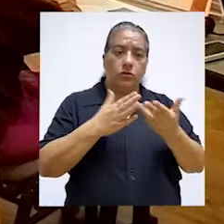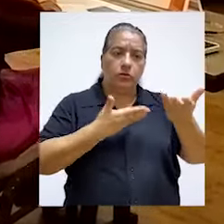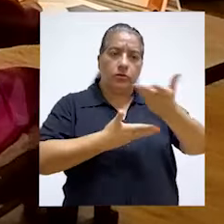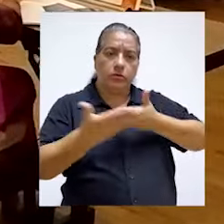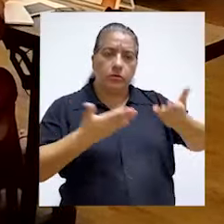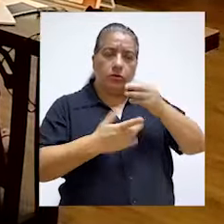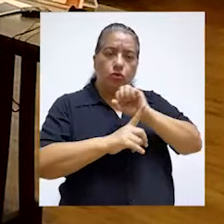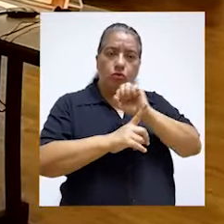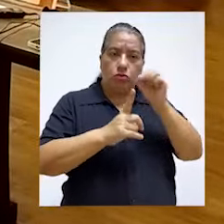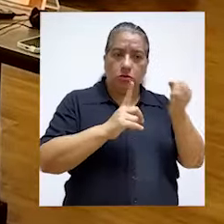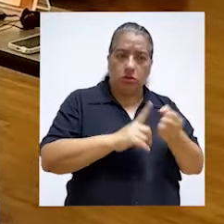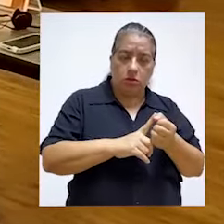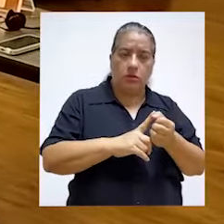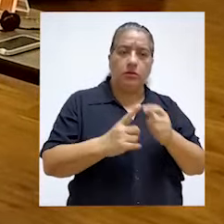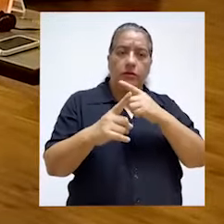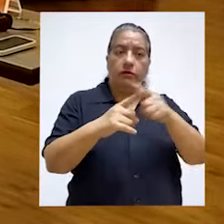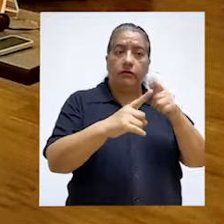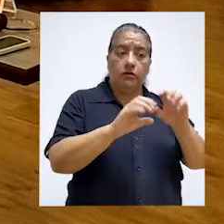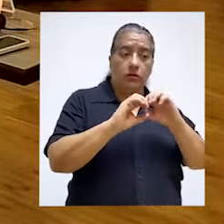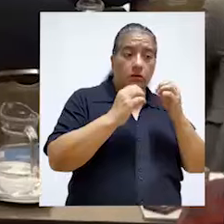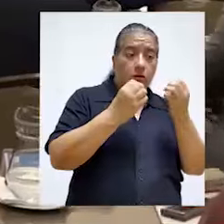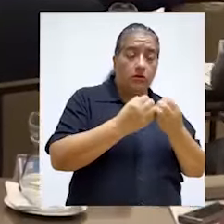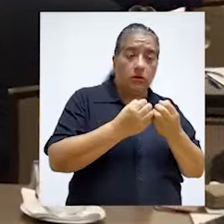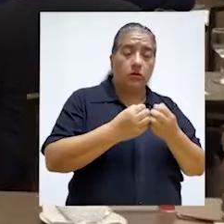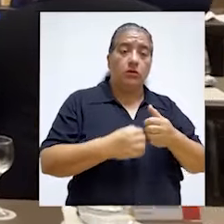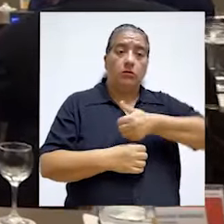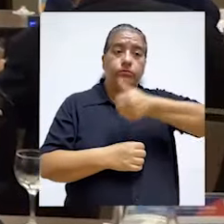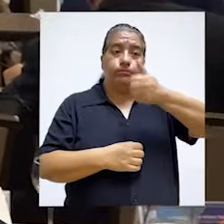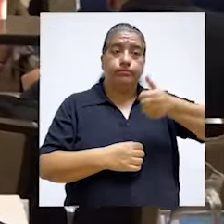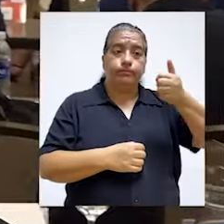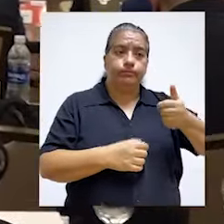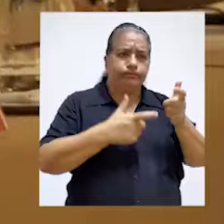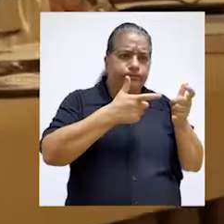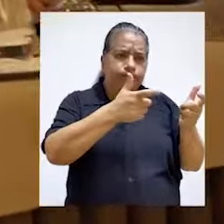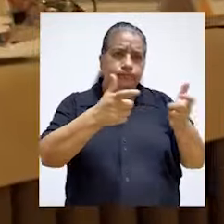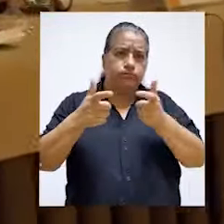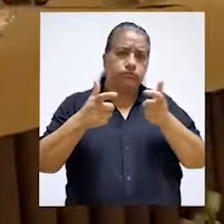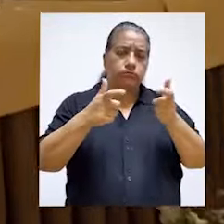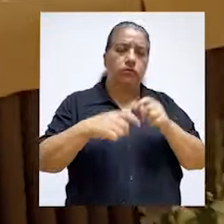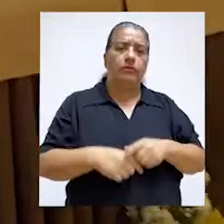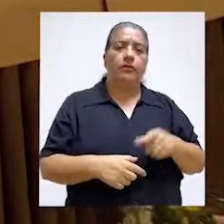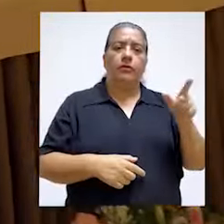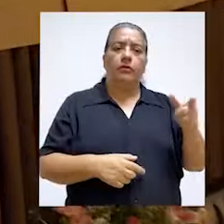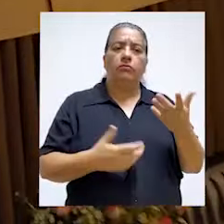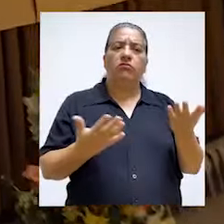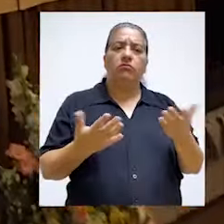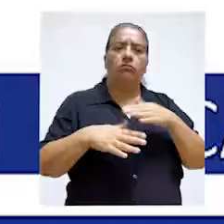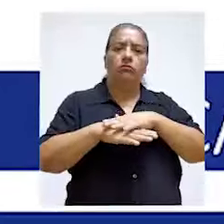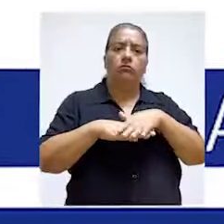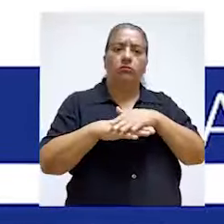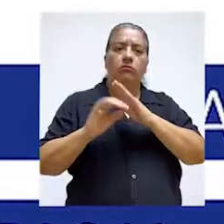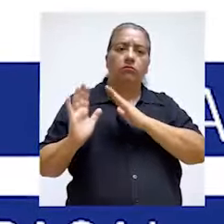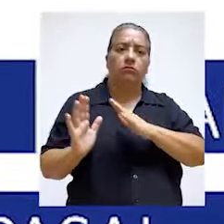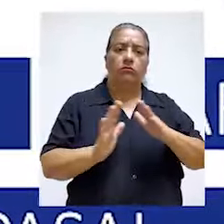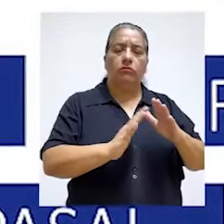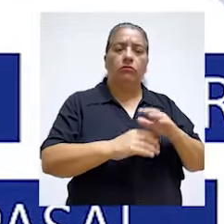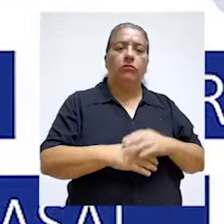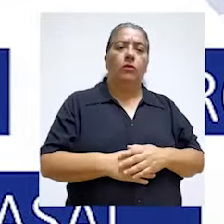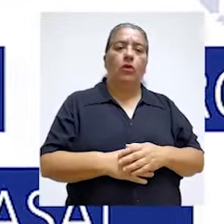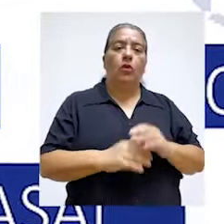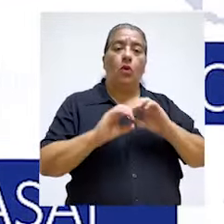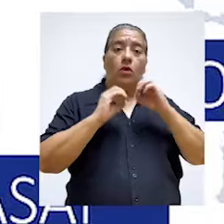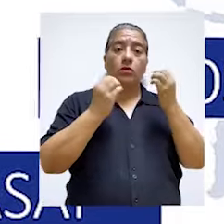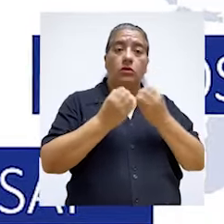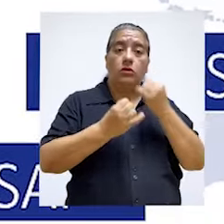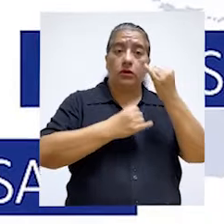e Interacción con la Sociedad Civil con las Entidades Fiscalizadoras Superiores EFS. El evento fue organizado por la